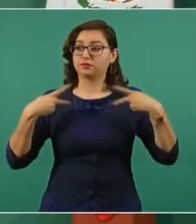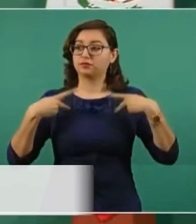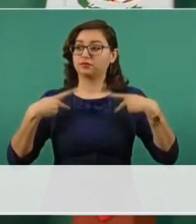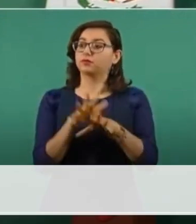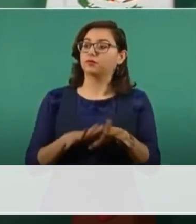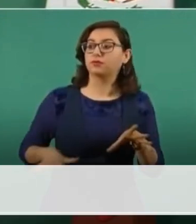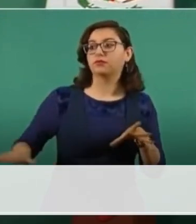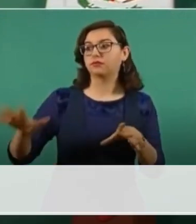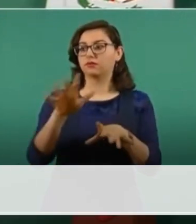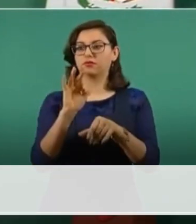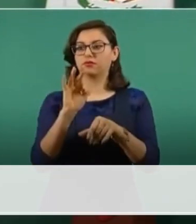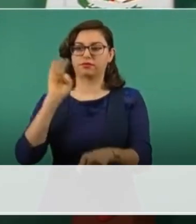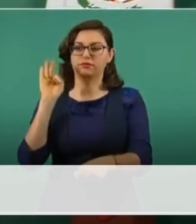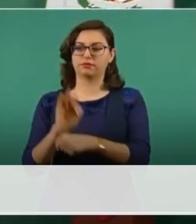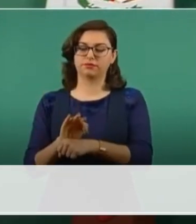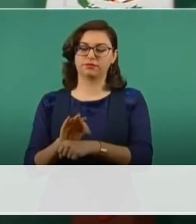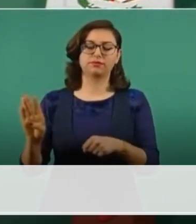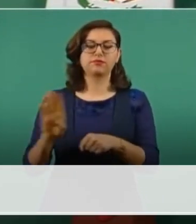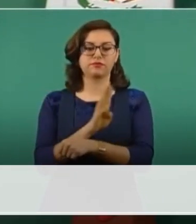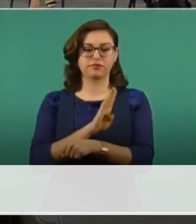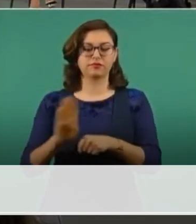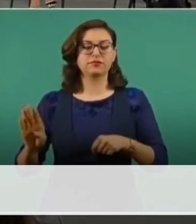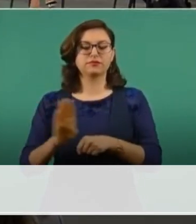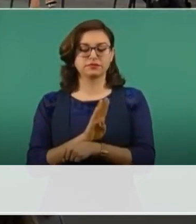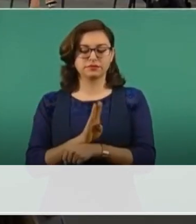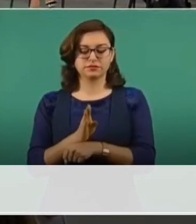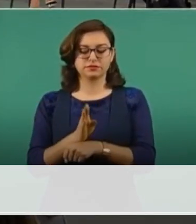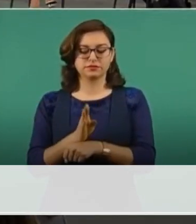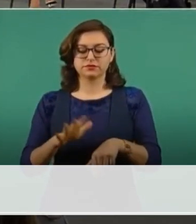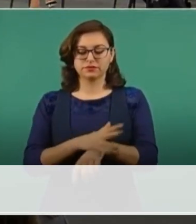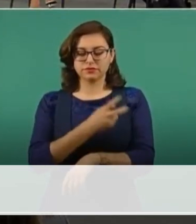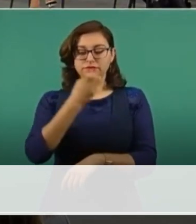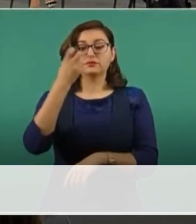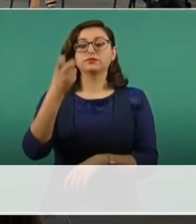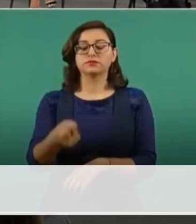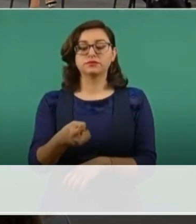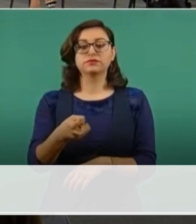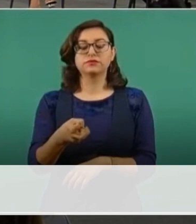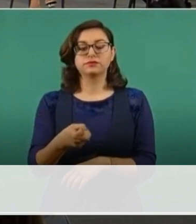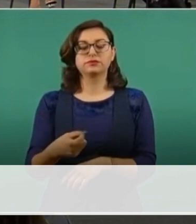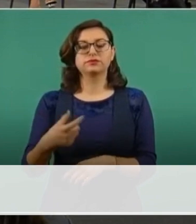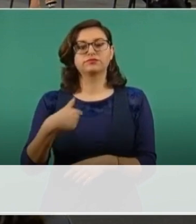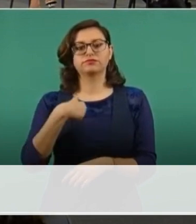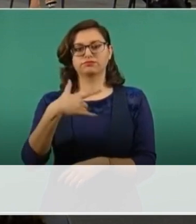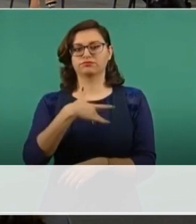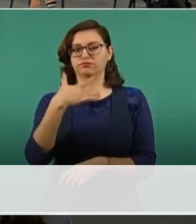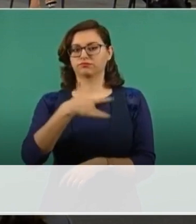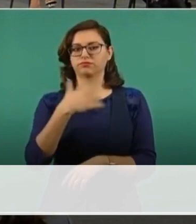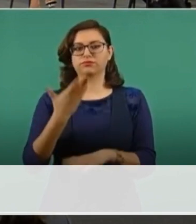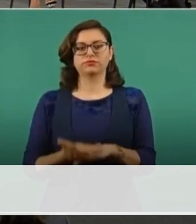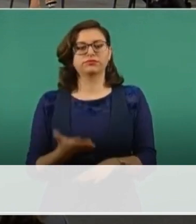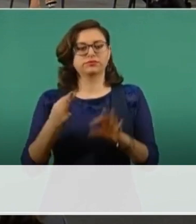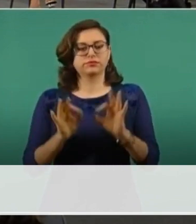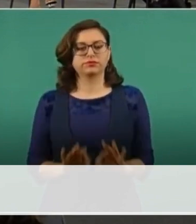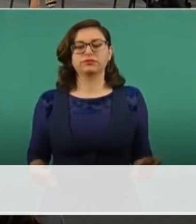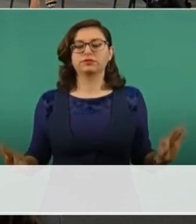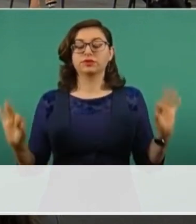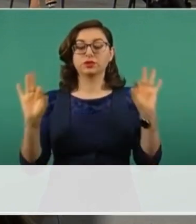nuestros pueblos. Y por eso es muy importante que